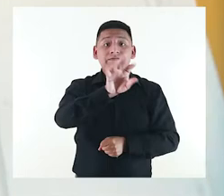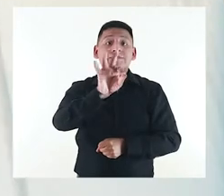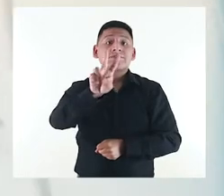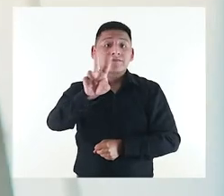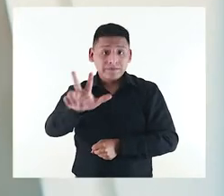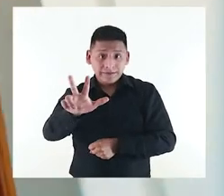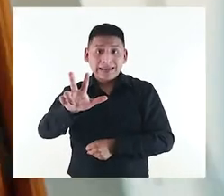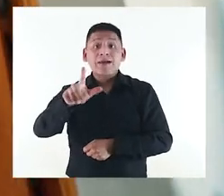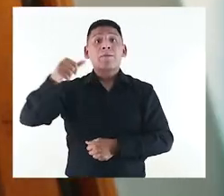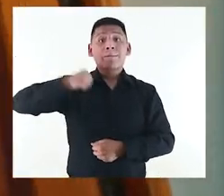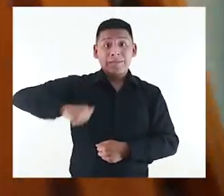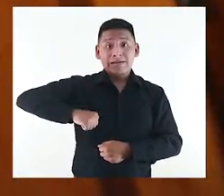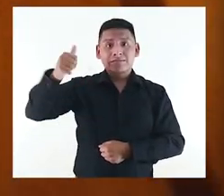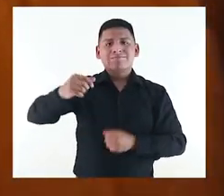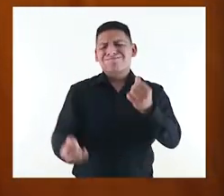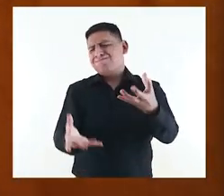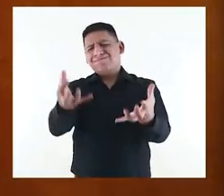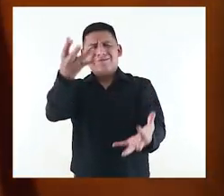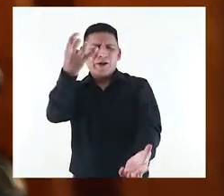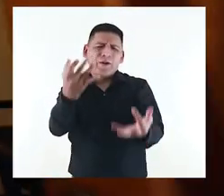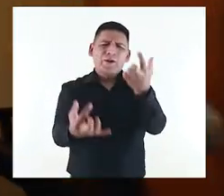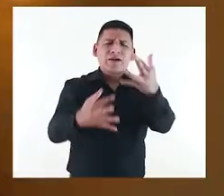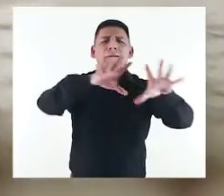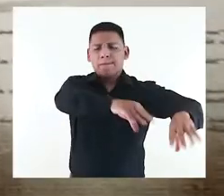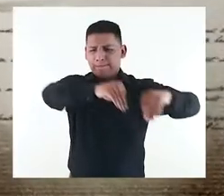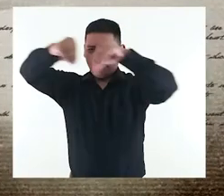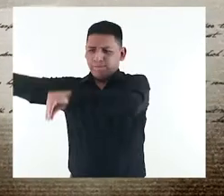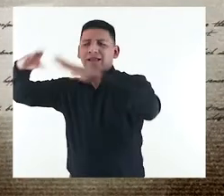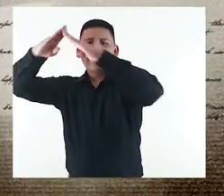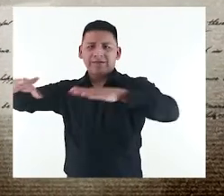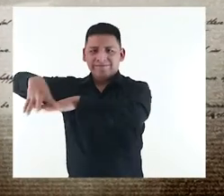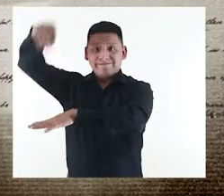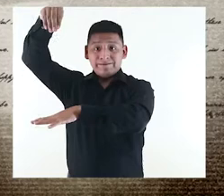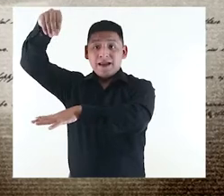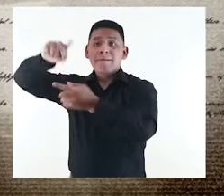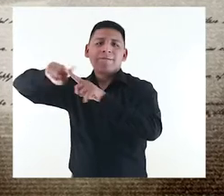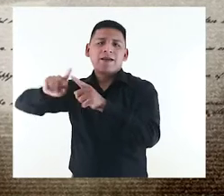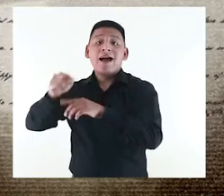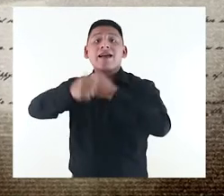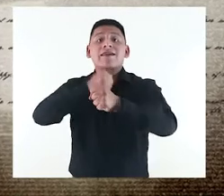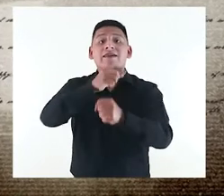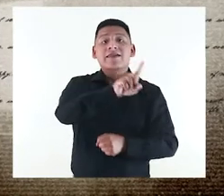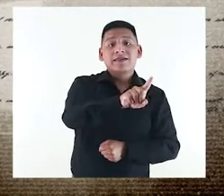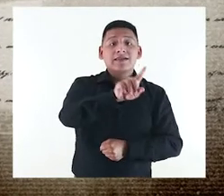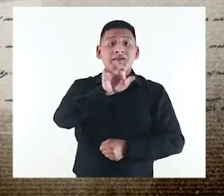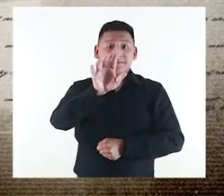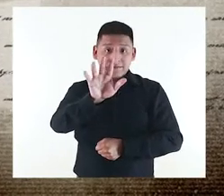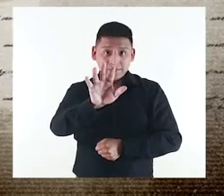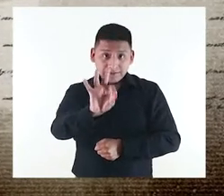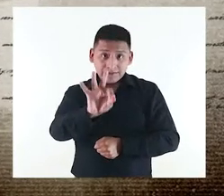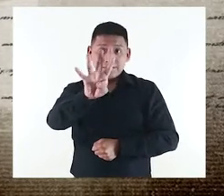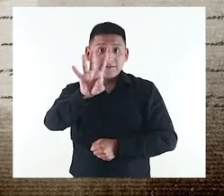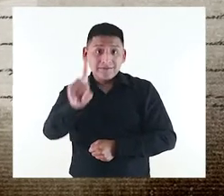1923 la municipalidad es consumida por un incendio y se muda al Palacio de la Exposición, pero es recién en